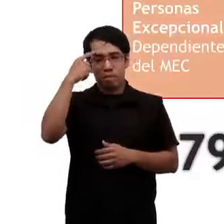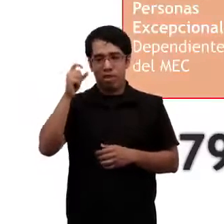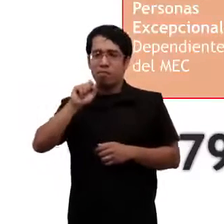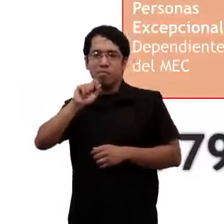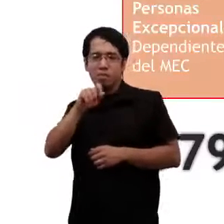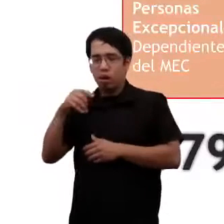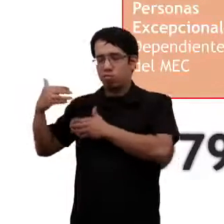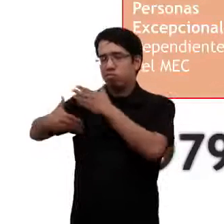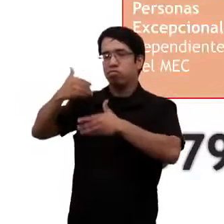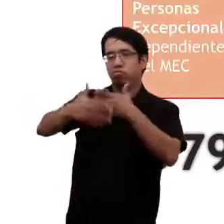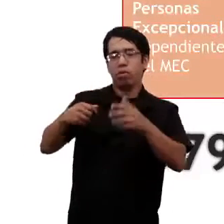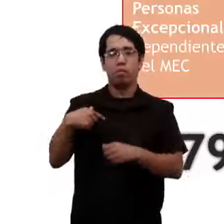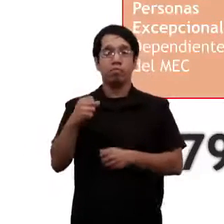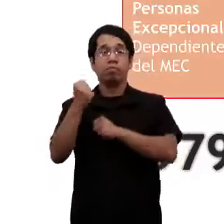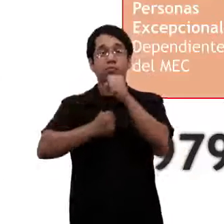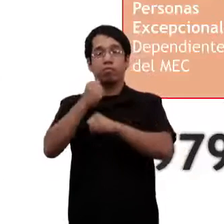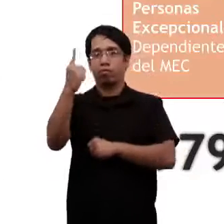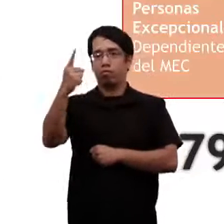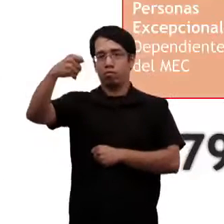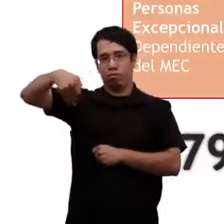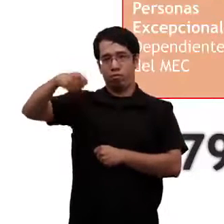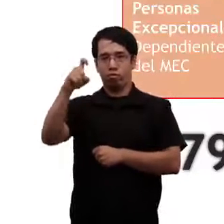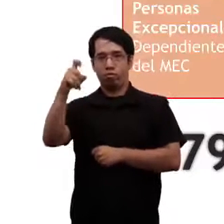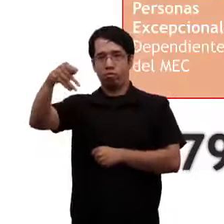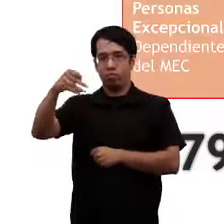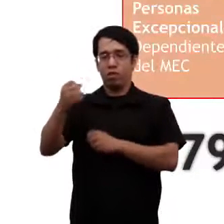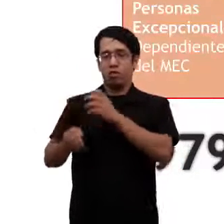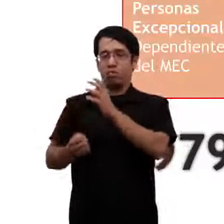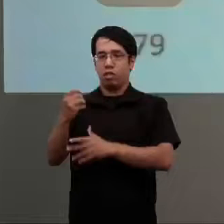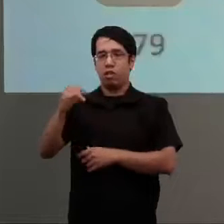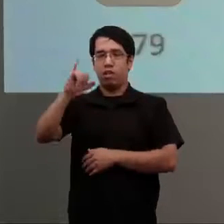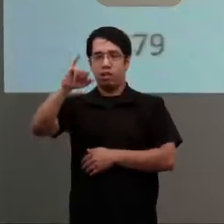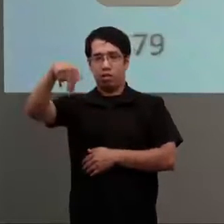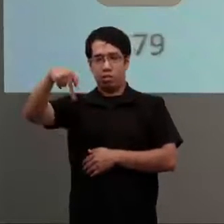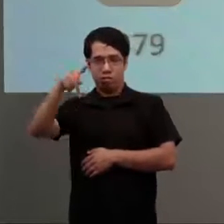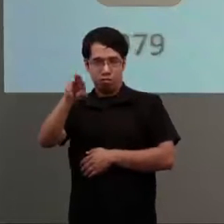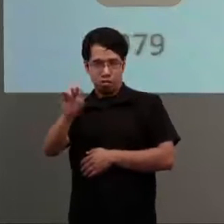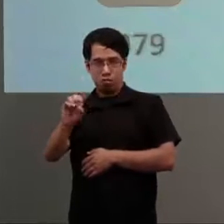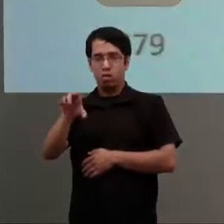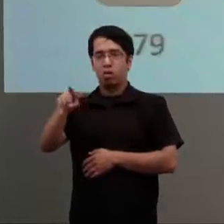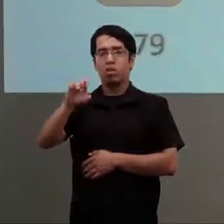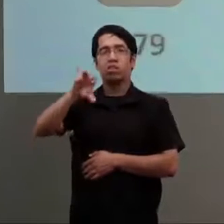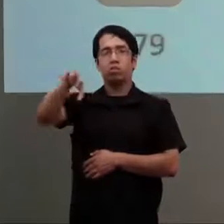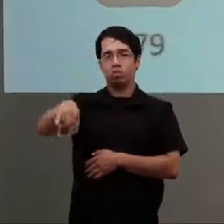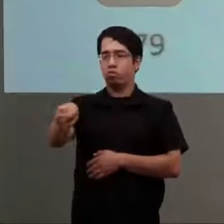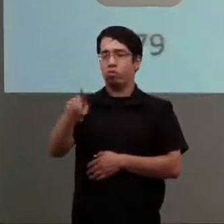este recorrido. En 1979 se crea lo que es el IMPRO. Es un instituto que tiene más